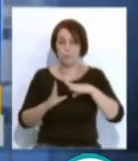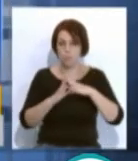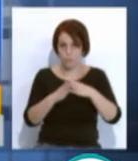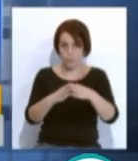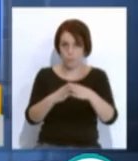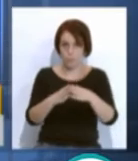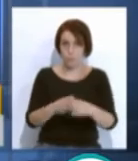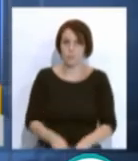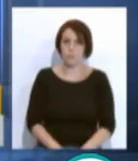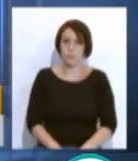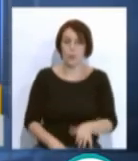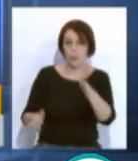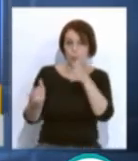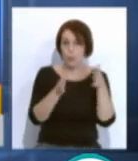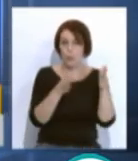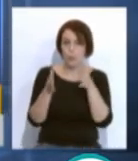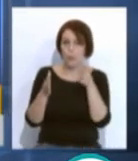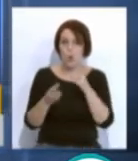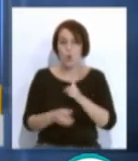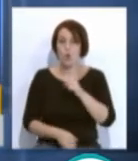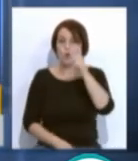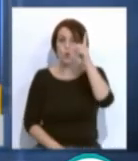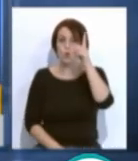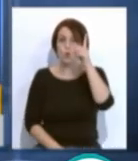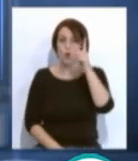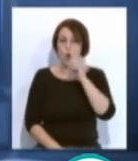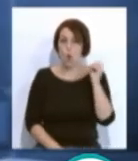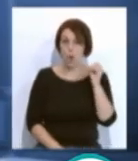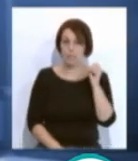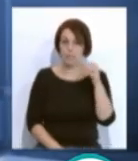puerto de Santa María. Los vientos serán del noroeste en el litoral.